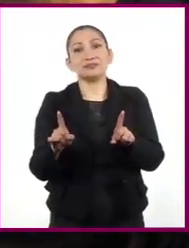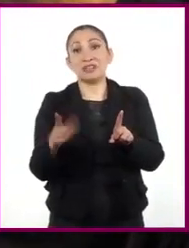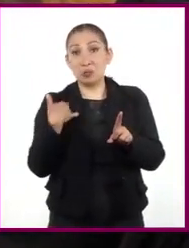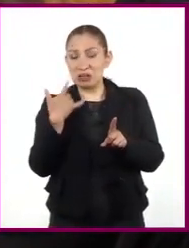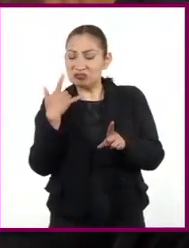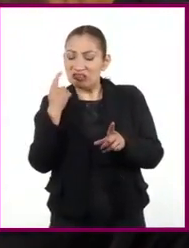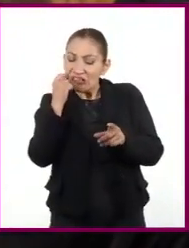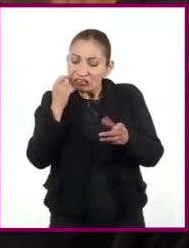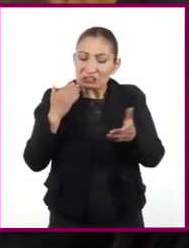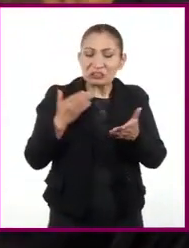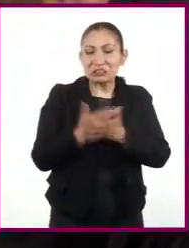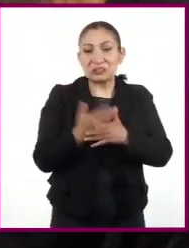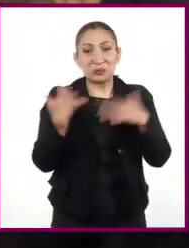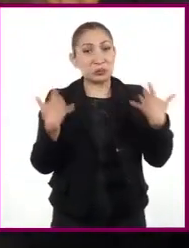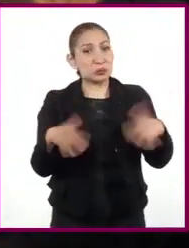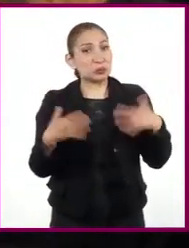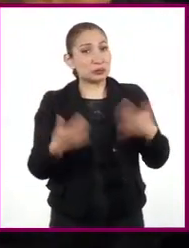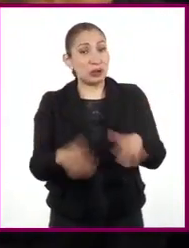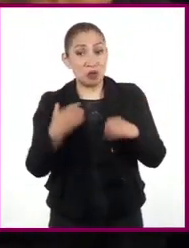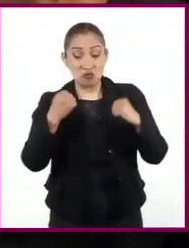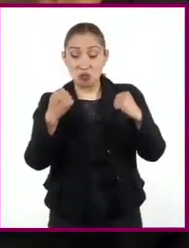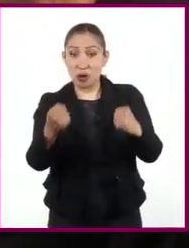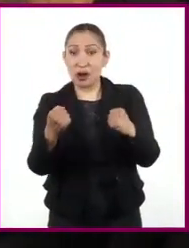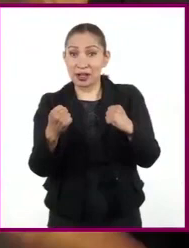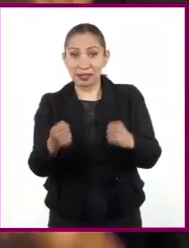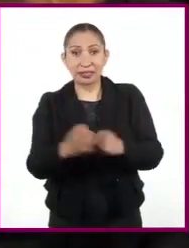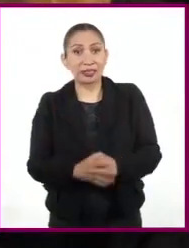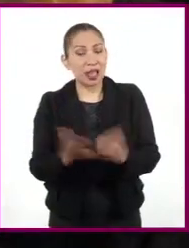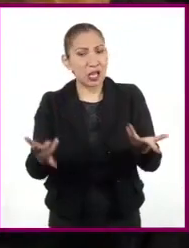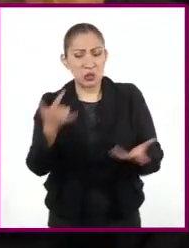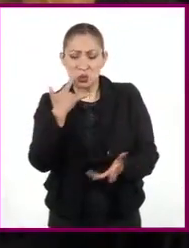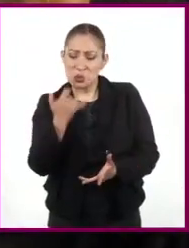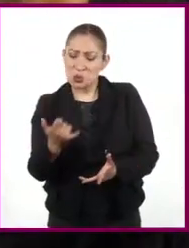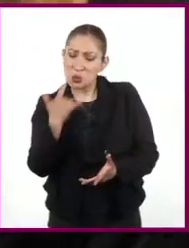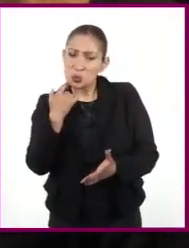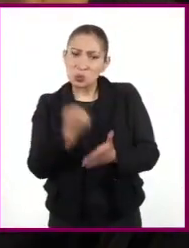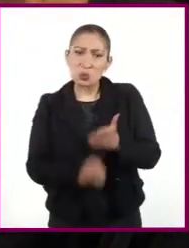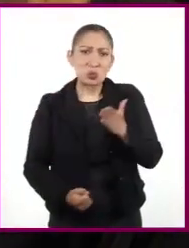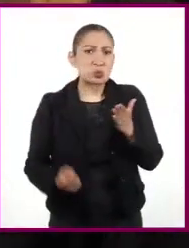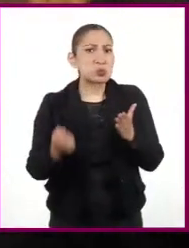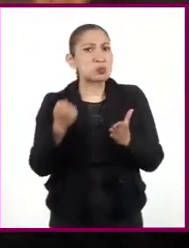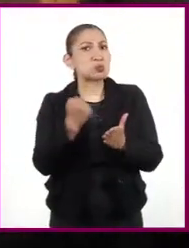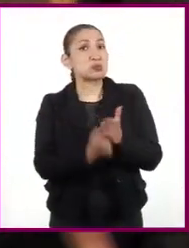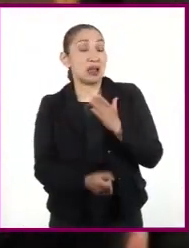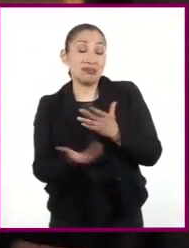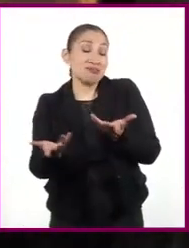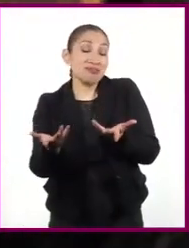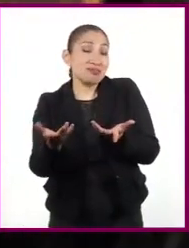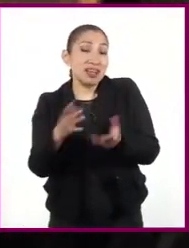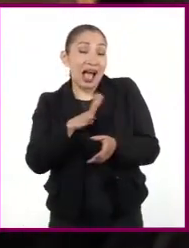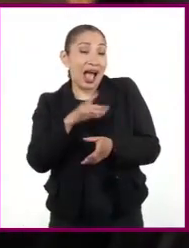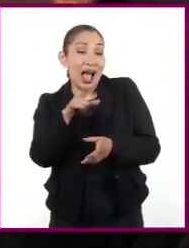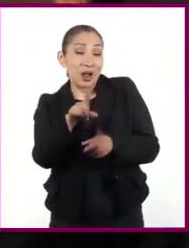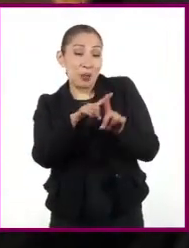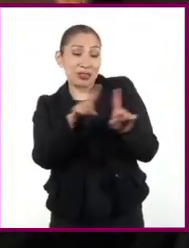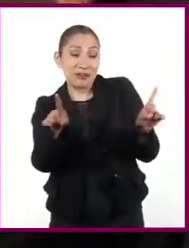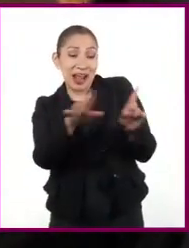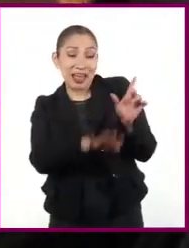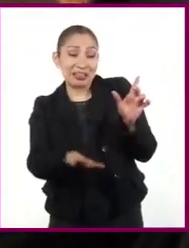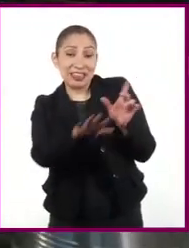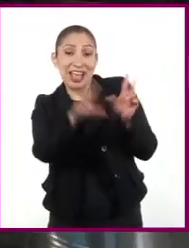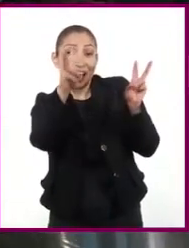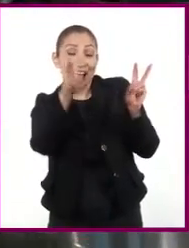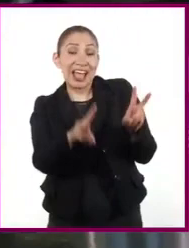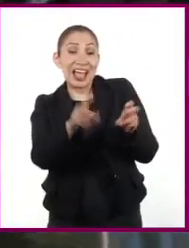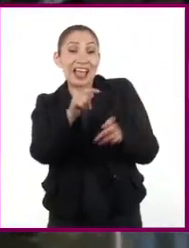atrevida, incluso diría, potente, luchadora, y bueno, donde esas distintas disciplinas que